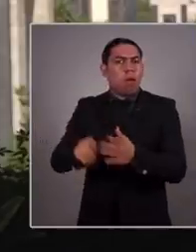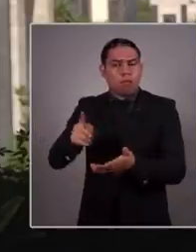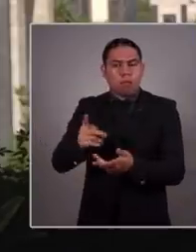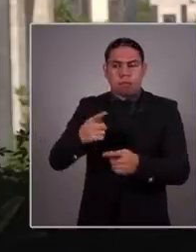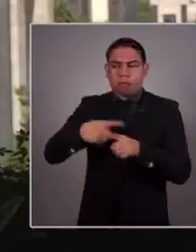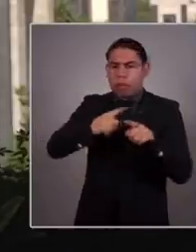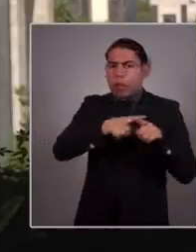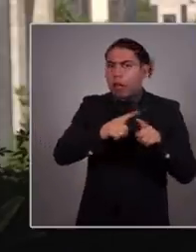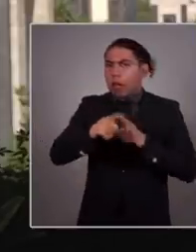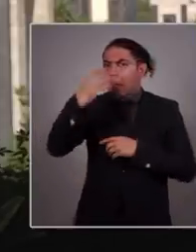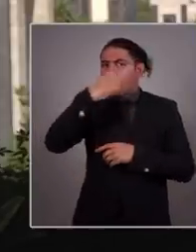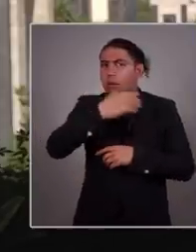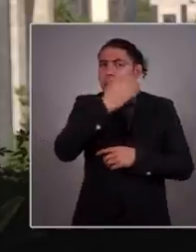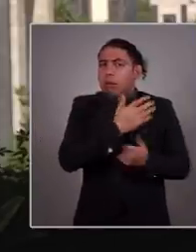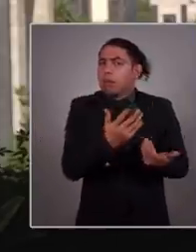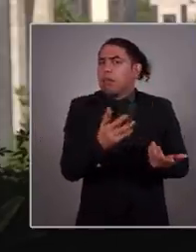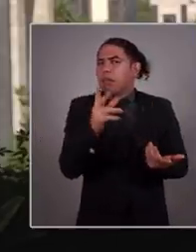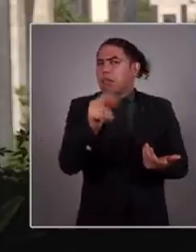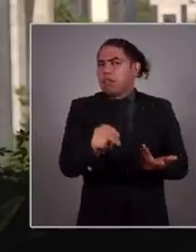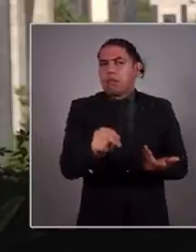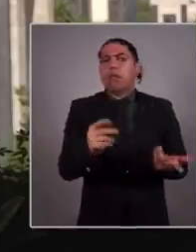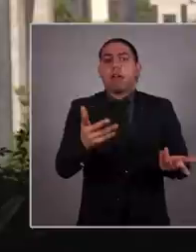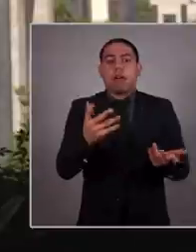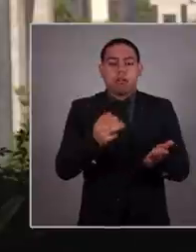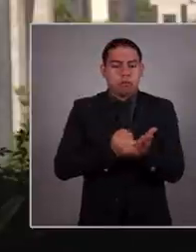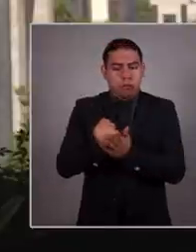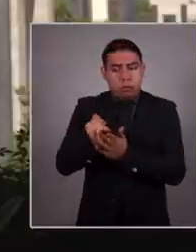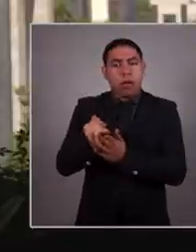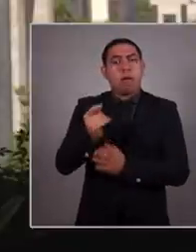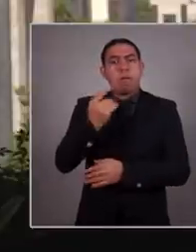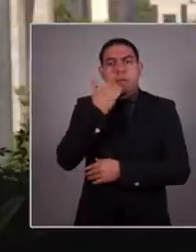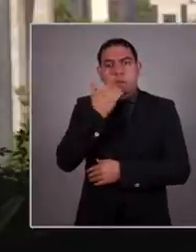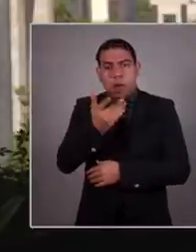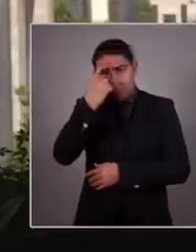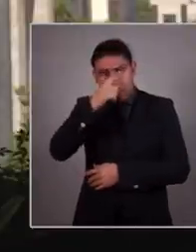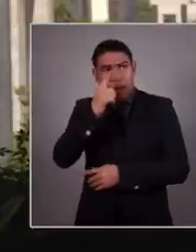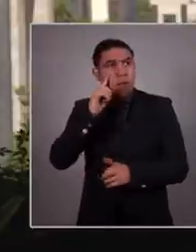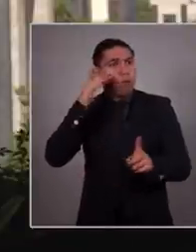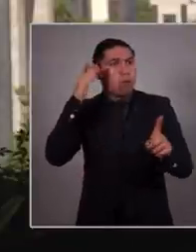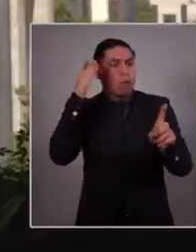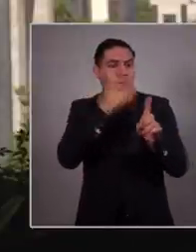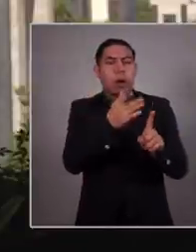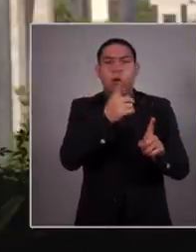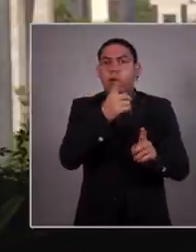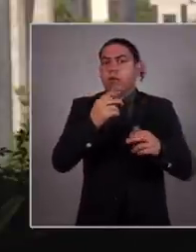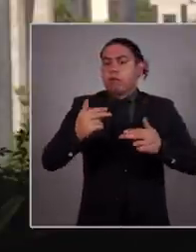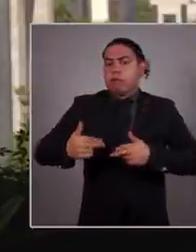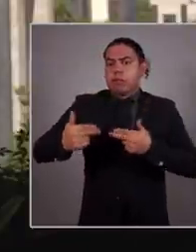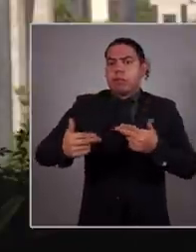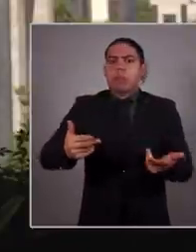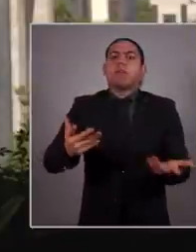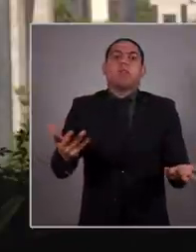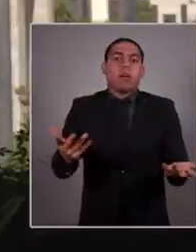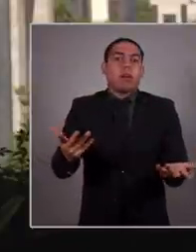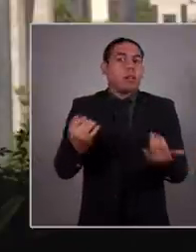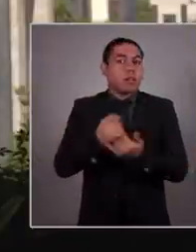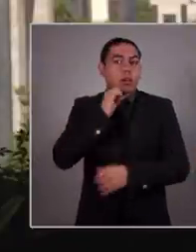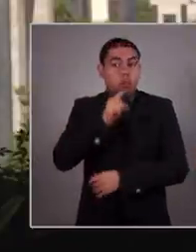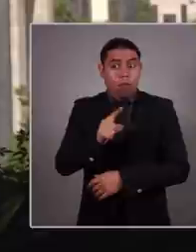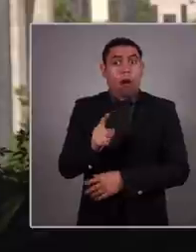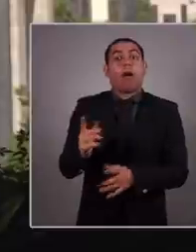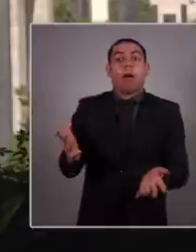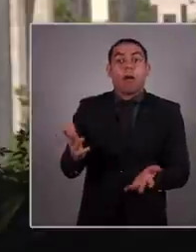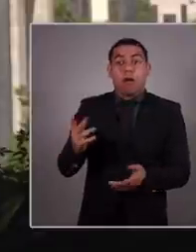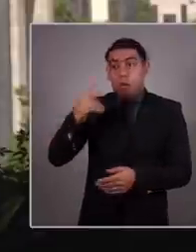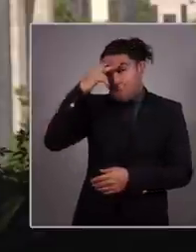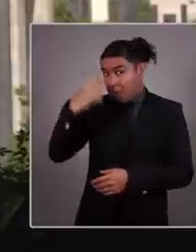En esta encrucijada, las decisiones que tomemos marcarán el rumbo de nuestro país durante generaciones. Porque si dejamos que México